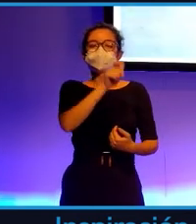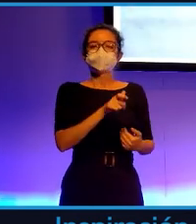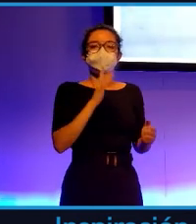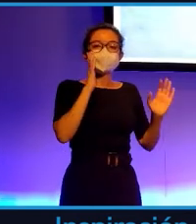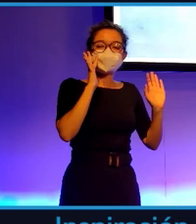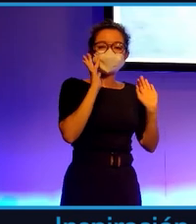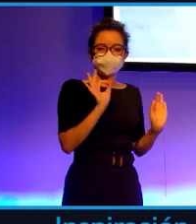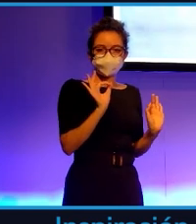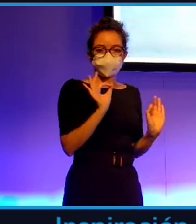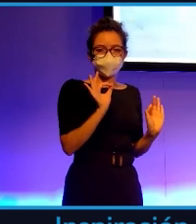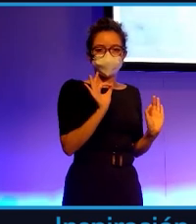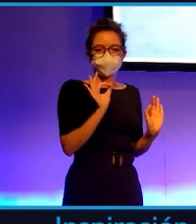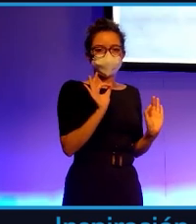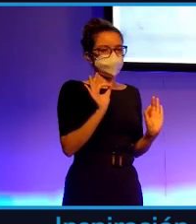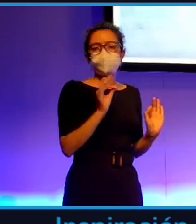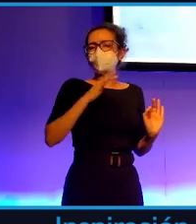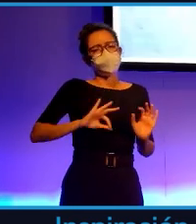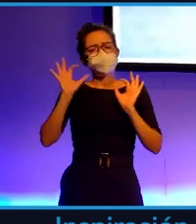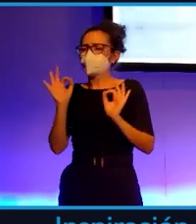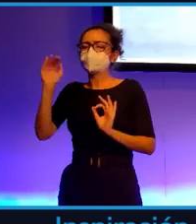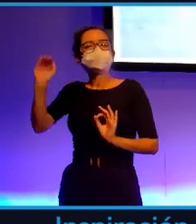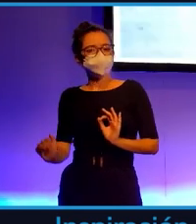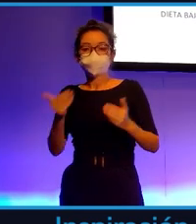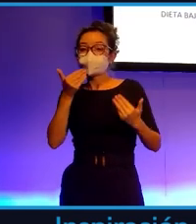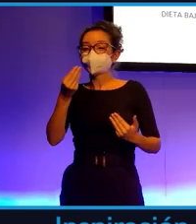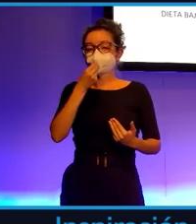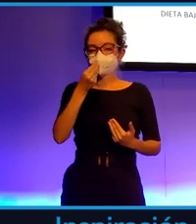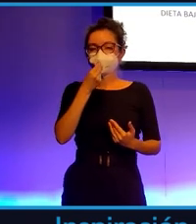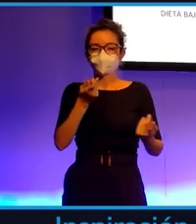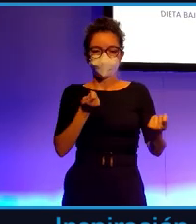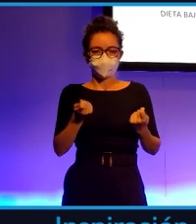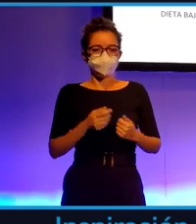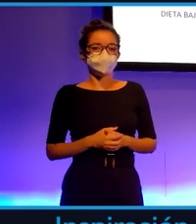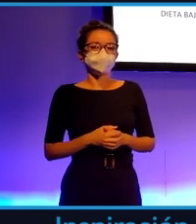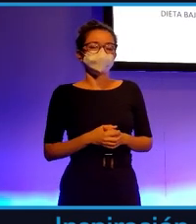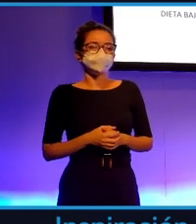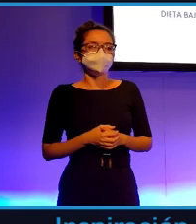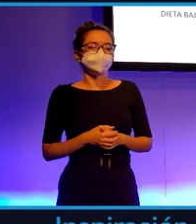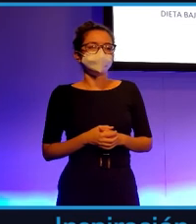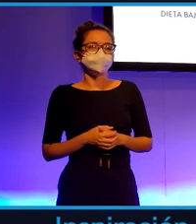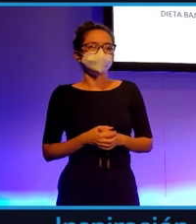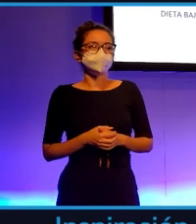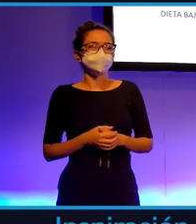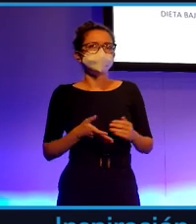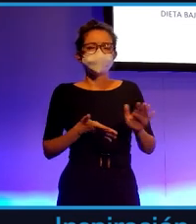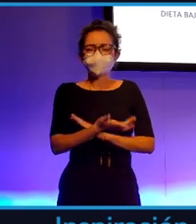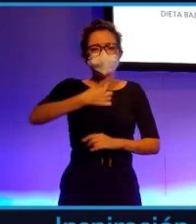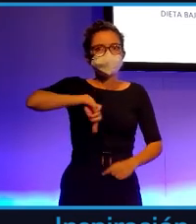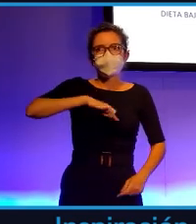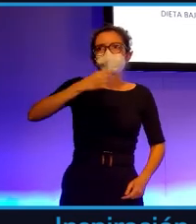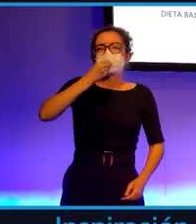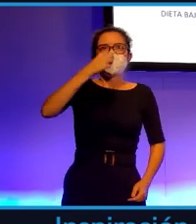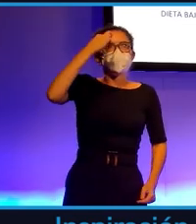a una persona de bajo riesgo. Con todo esto no quiero decir que nos tengamos que obsesionar en qué